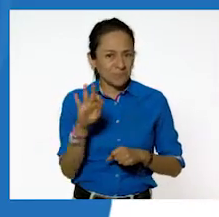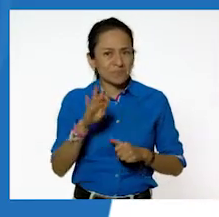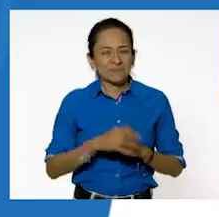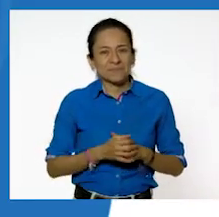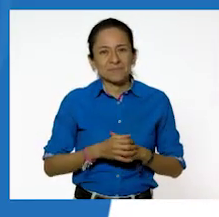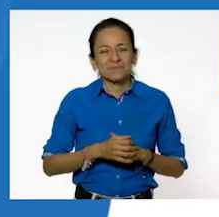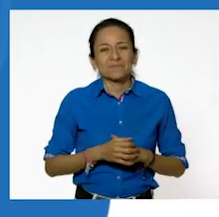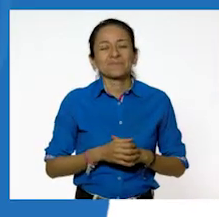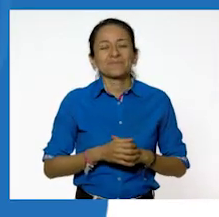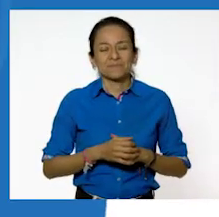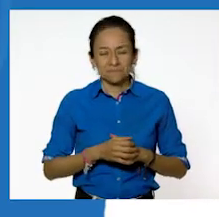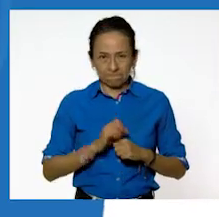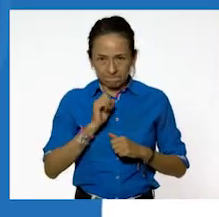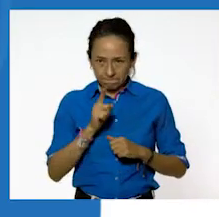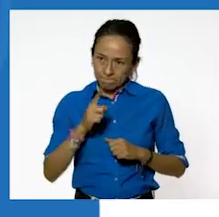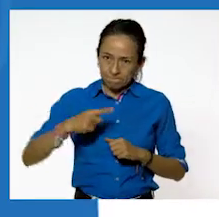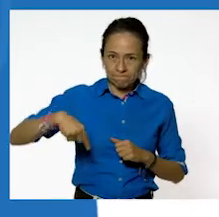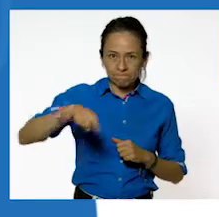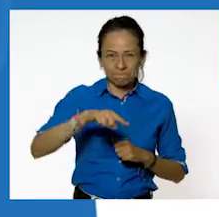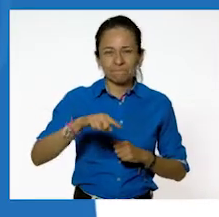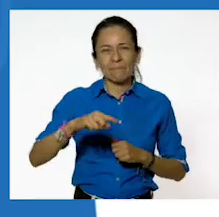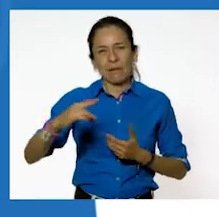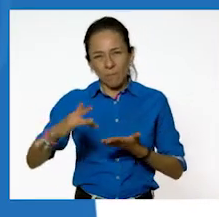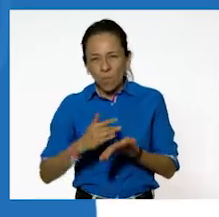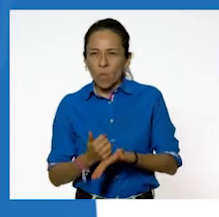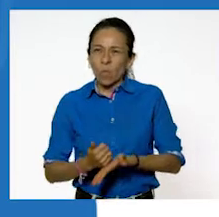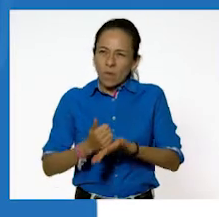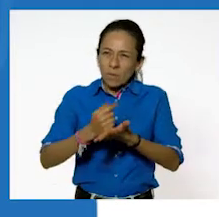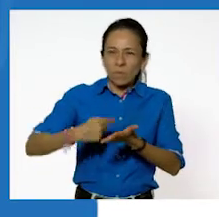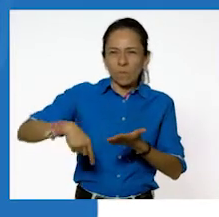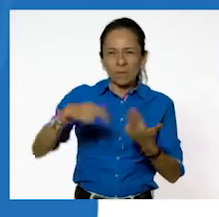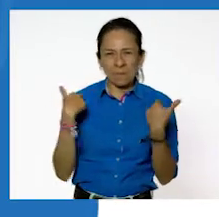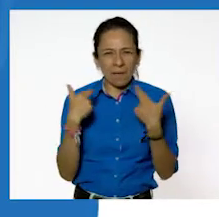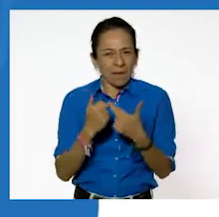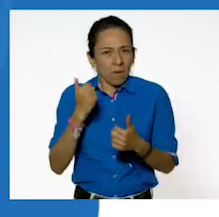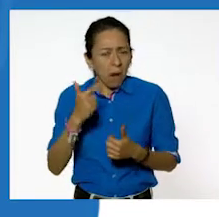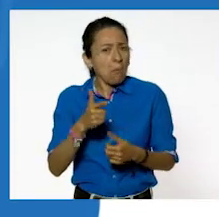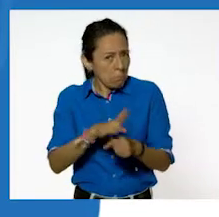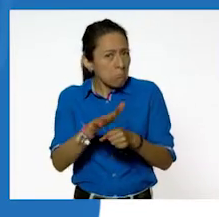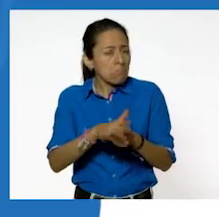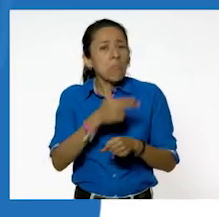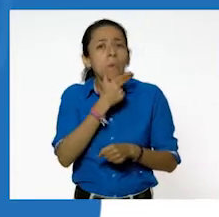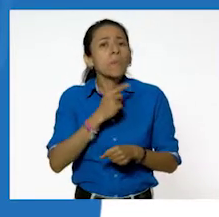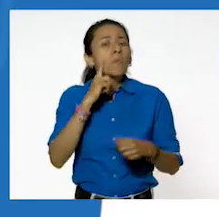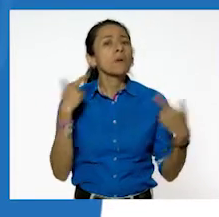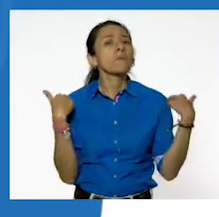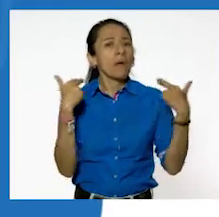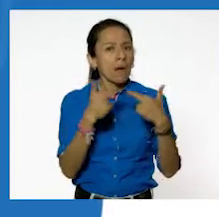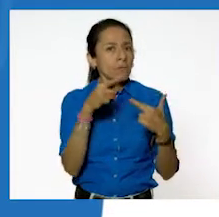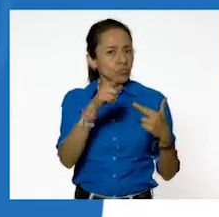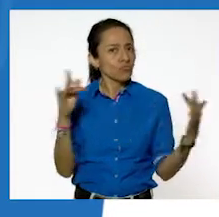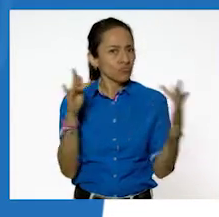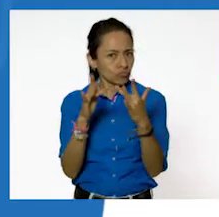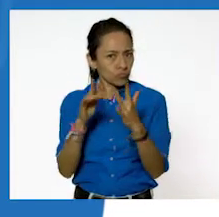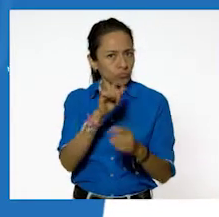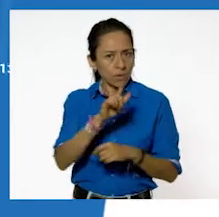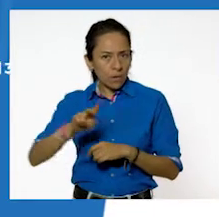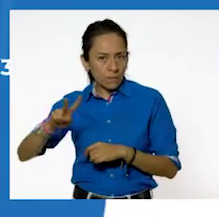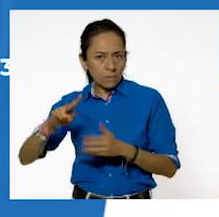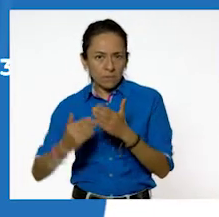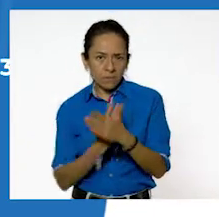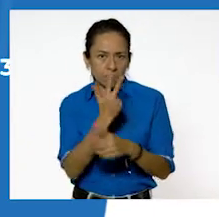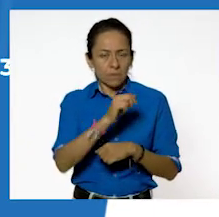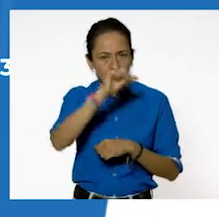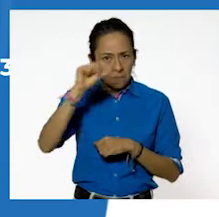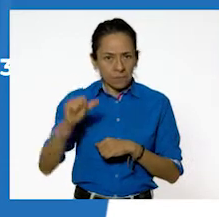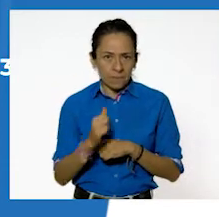Para solicitar apoyo pedagógico, comunícate con maestras y maestros de lunes a viernes de 8 a 20